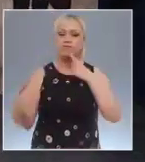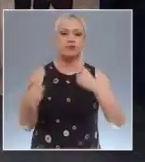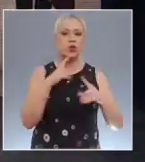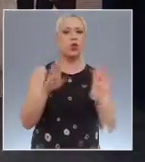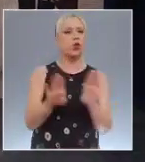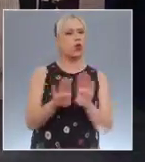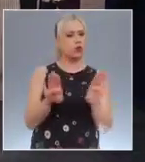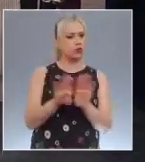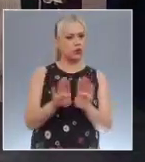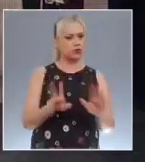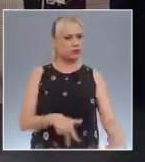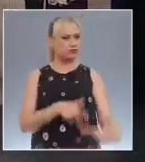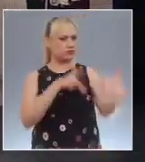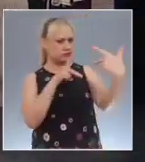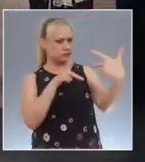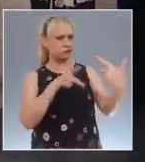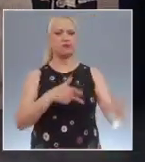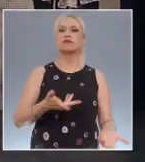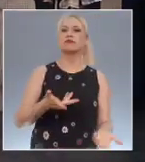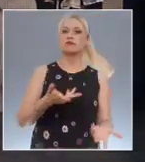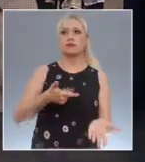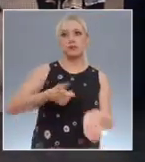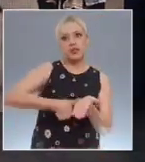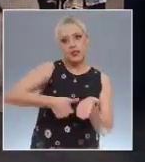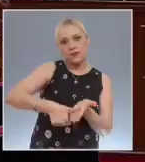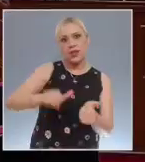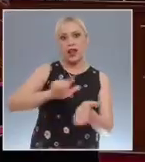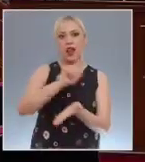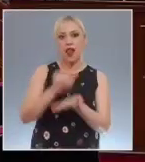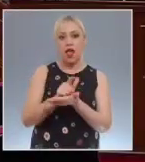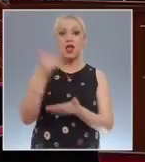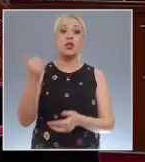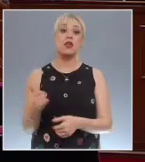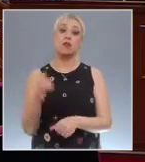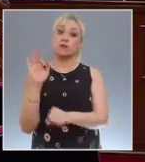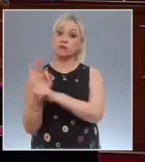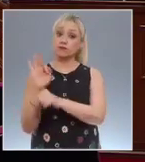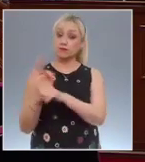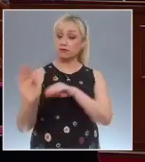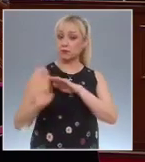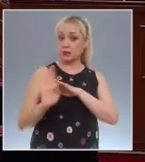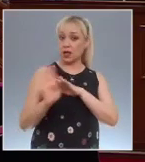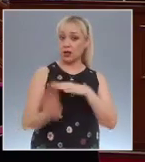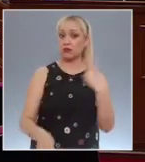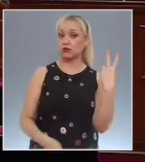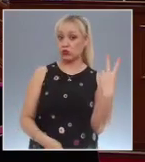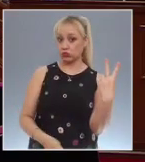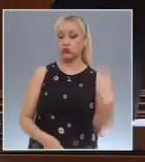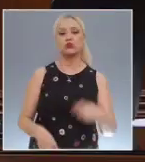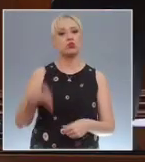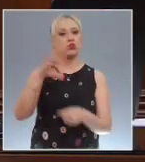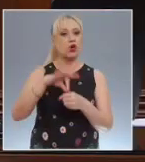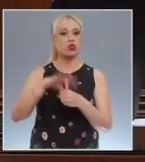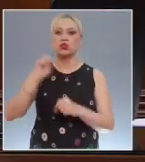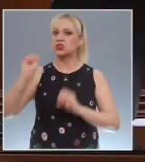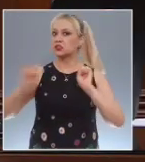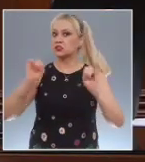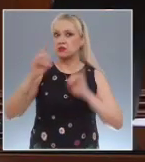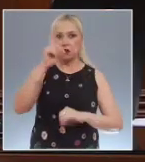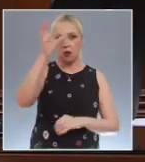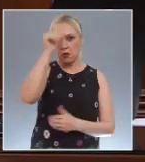y con la protección a migrantes. Por mayoría de votos, el Pleno de la Corte declaró